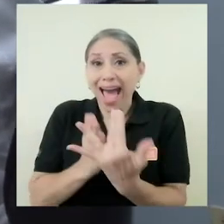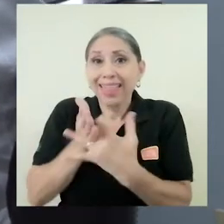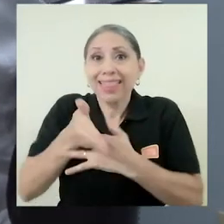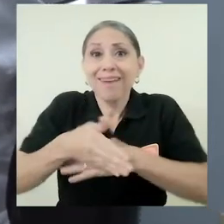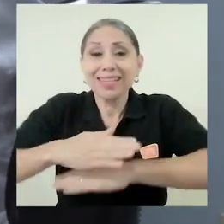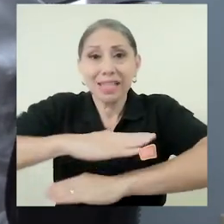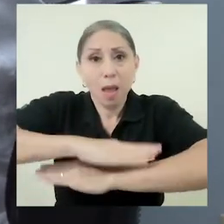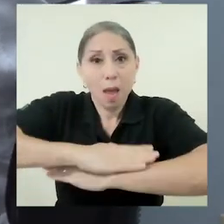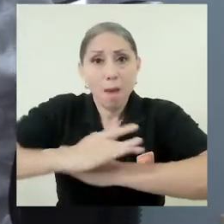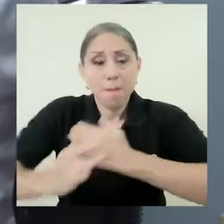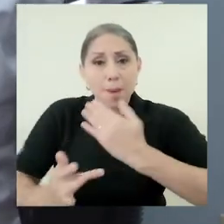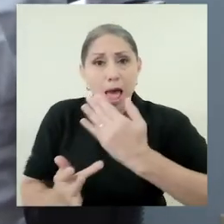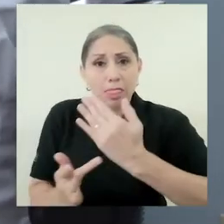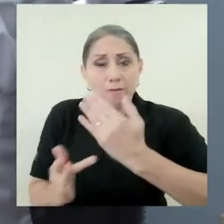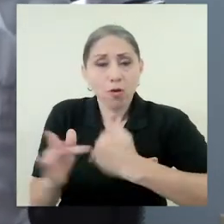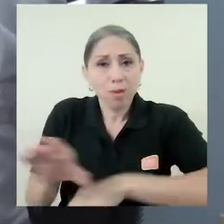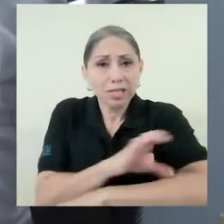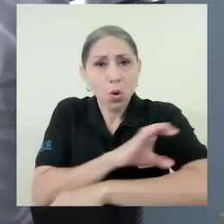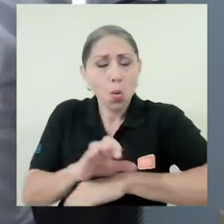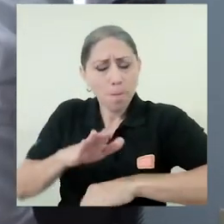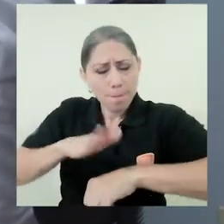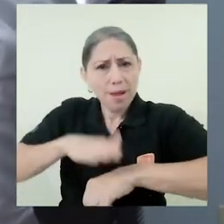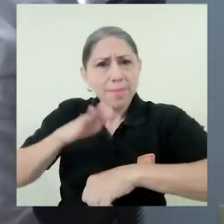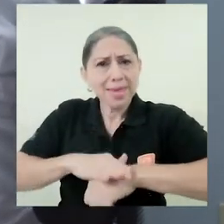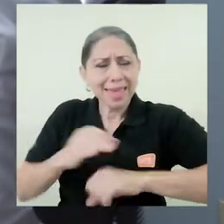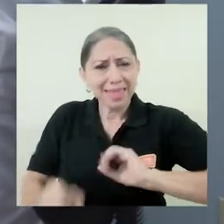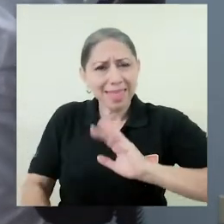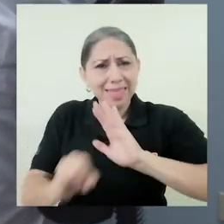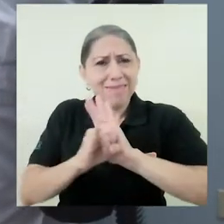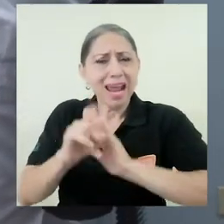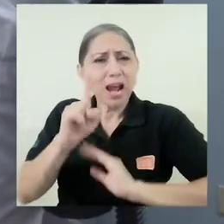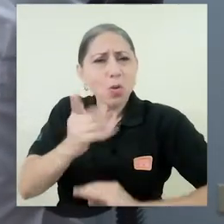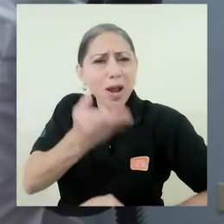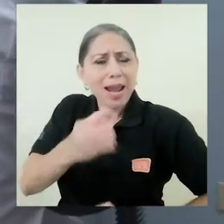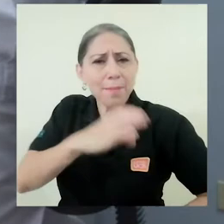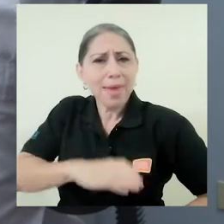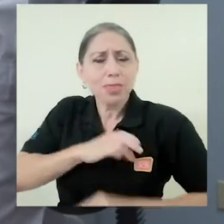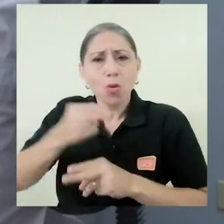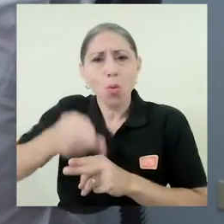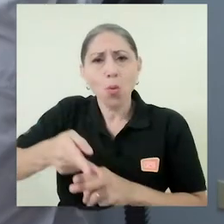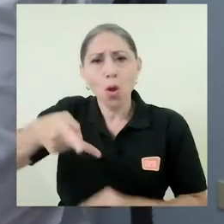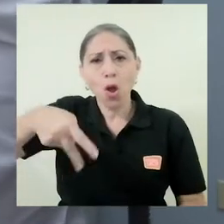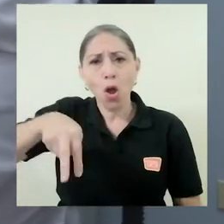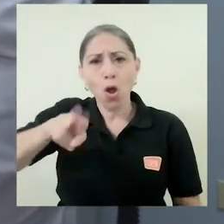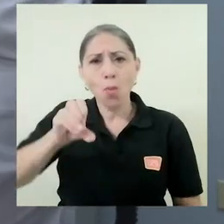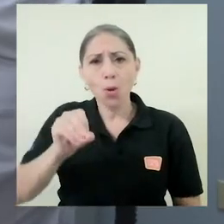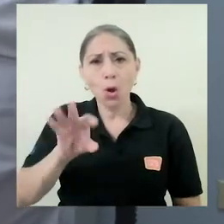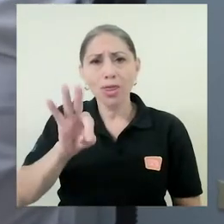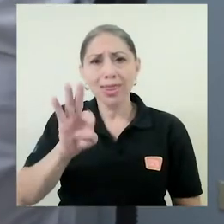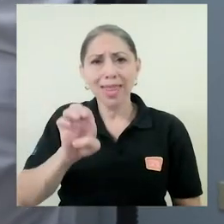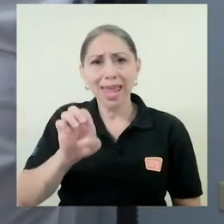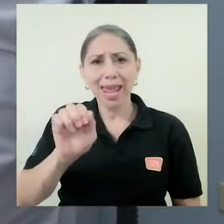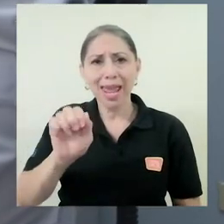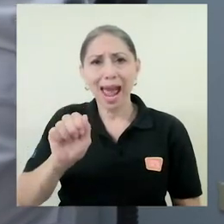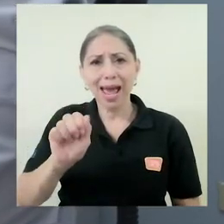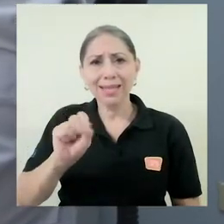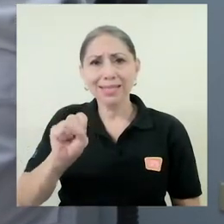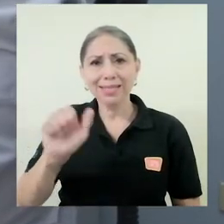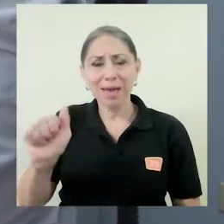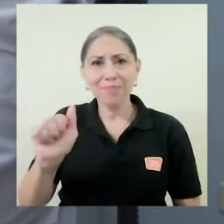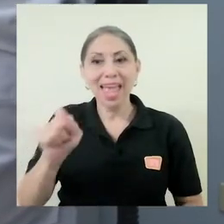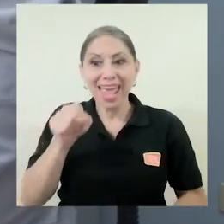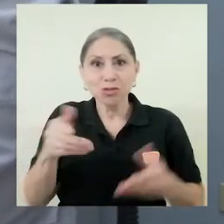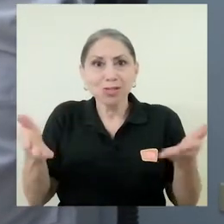plataformas de cómputo que les permite identificar un elemento llamado proteasa, presente en todos los coronavirus.